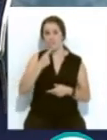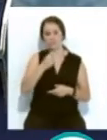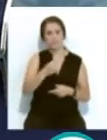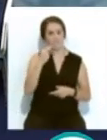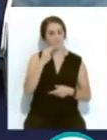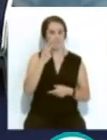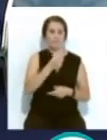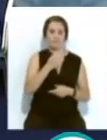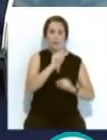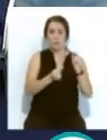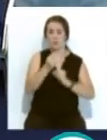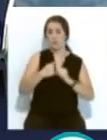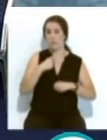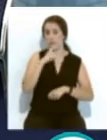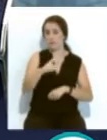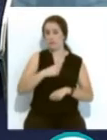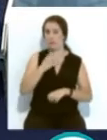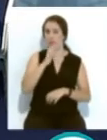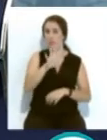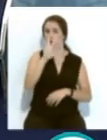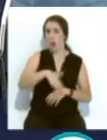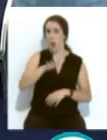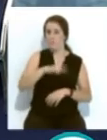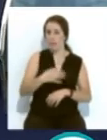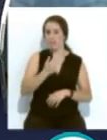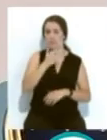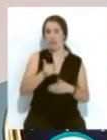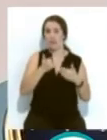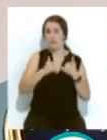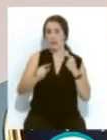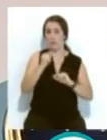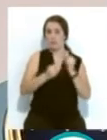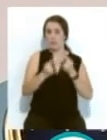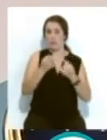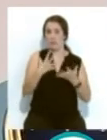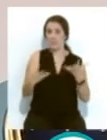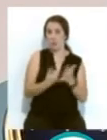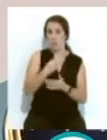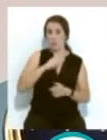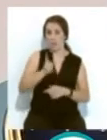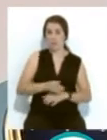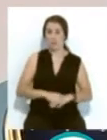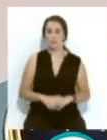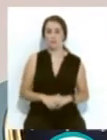este presupuesto, que advierte que en teoría... ...debe ser de cinco meses, vaya a ser el presupuesto de todo el mandato.